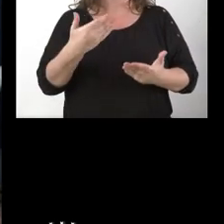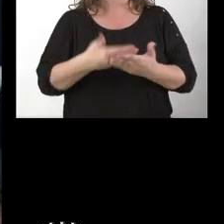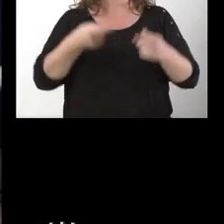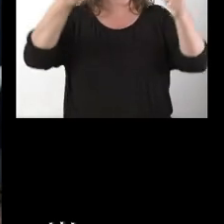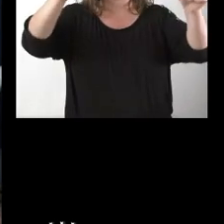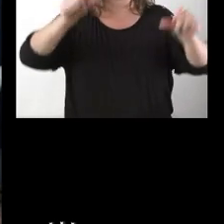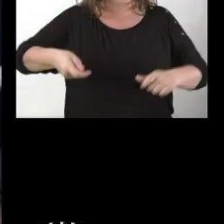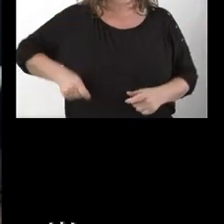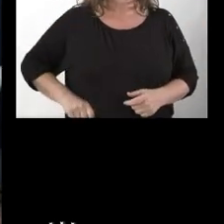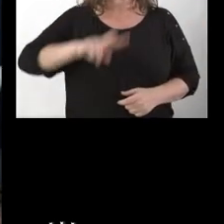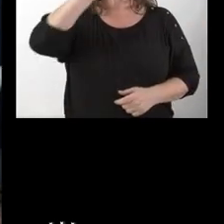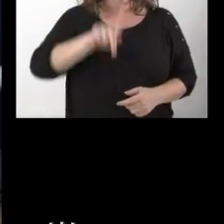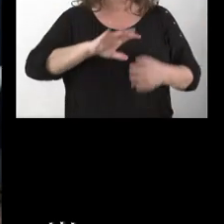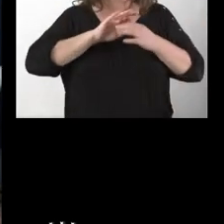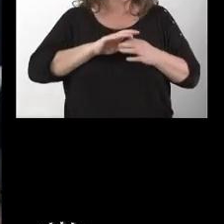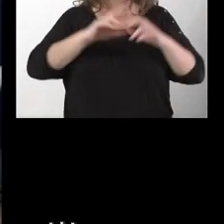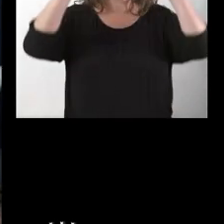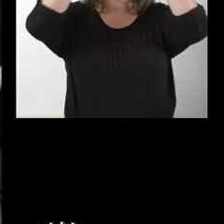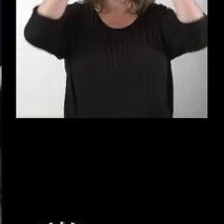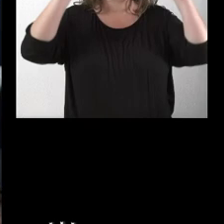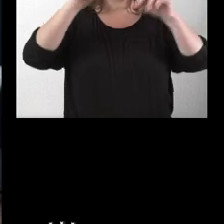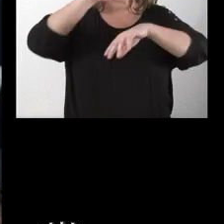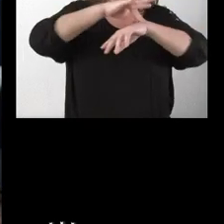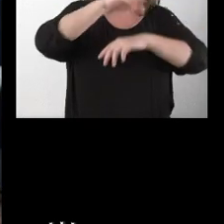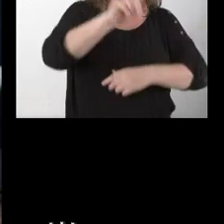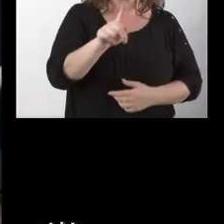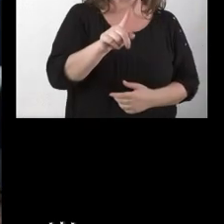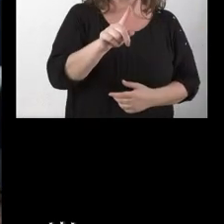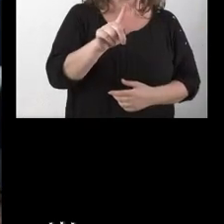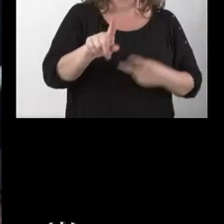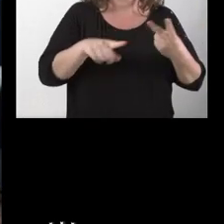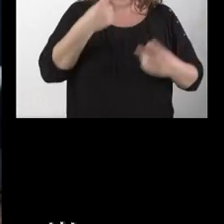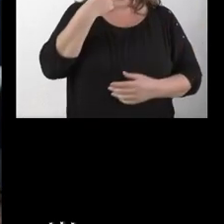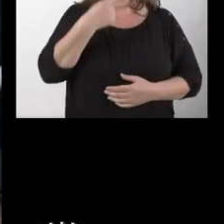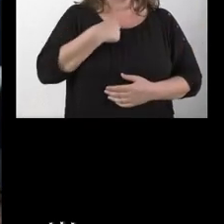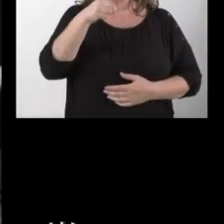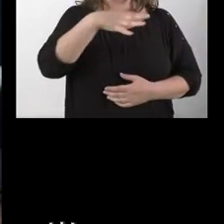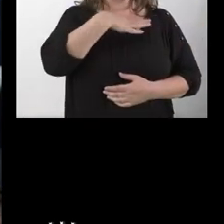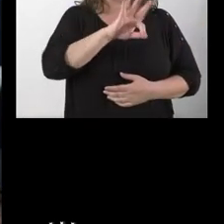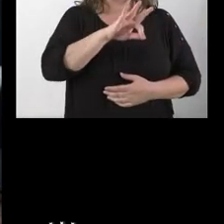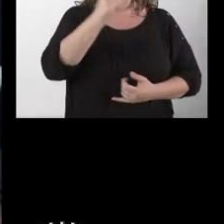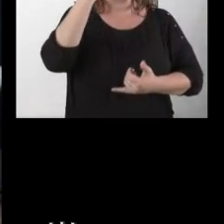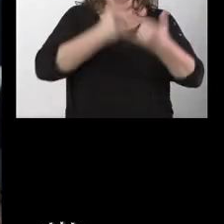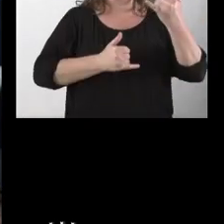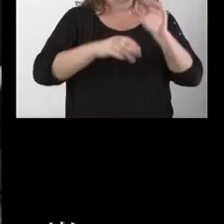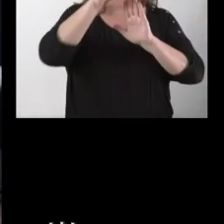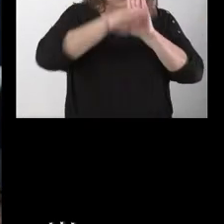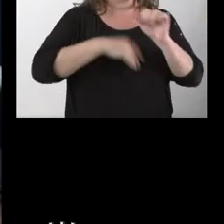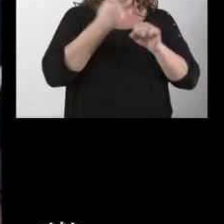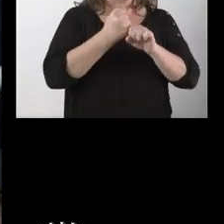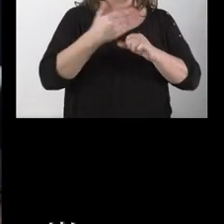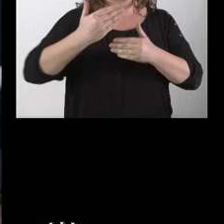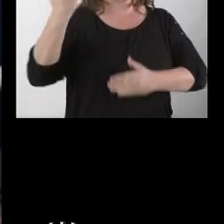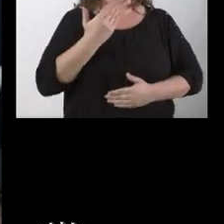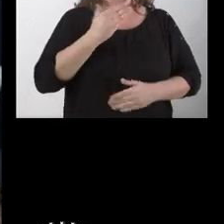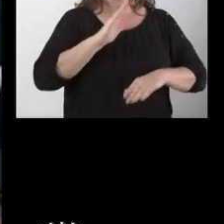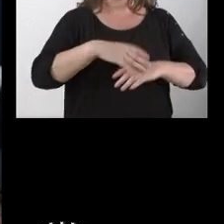que no son estrictamente de la rama sanitaria, e indican que eso supondría una merma en sus condiciones laborales, porque, por